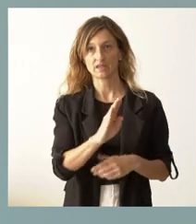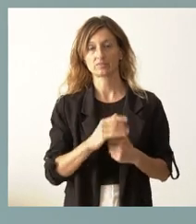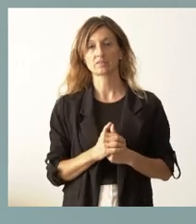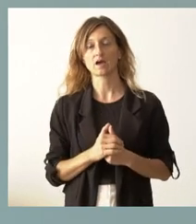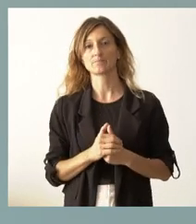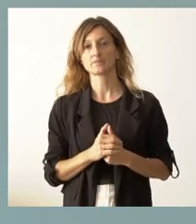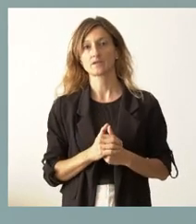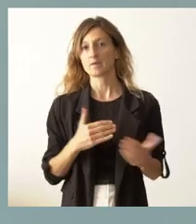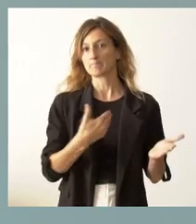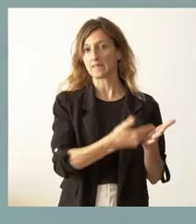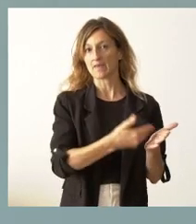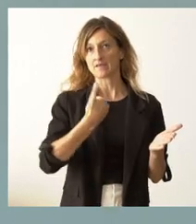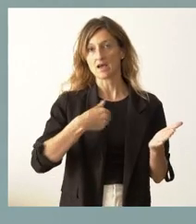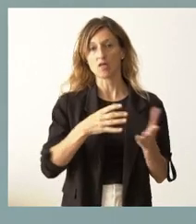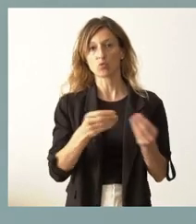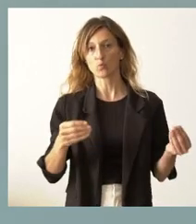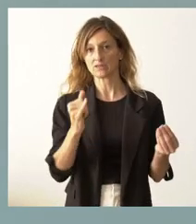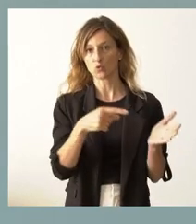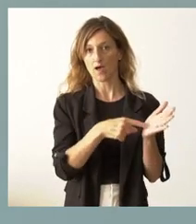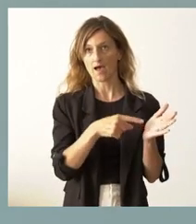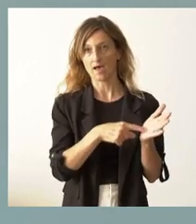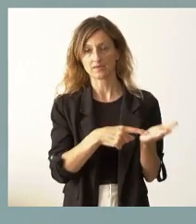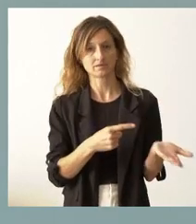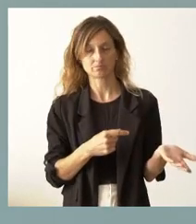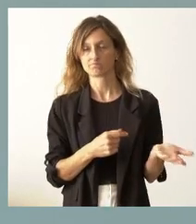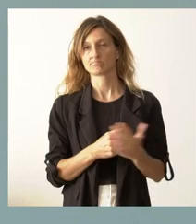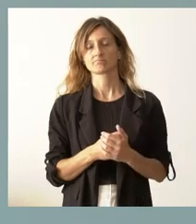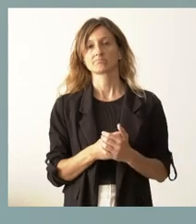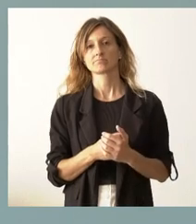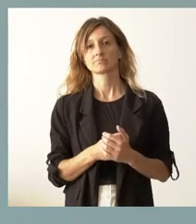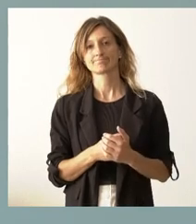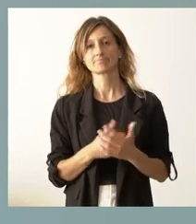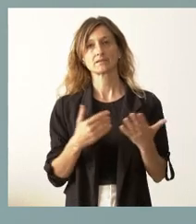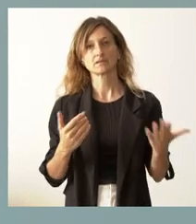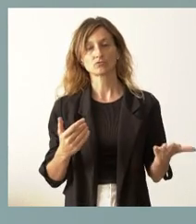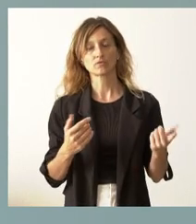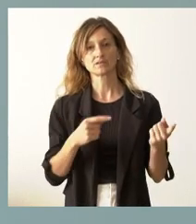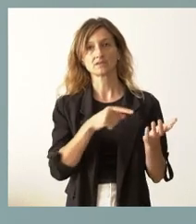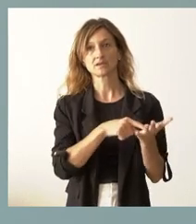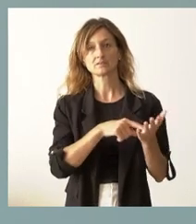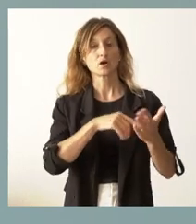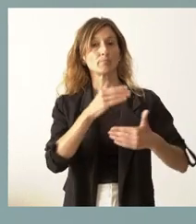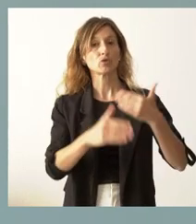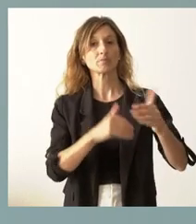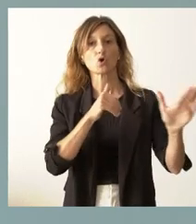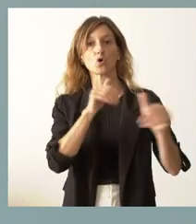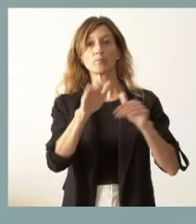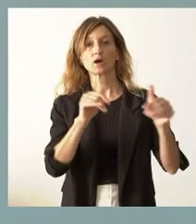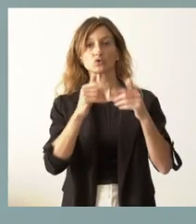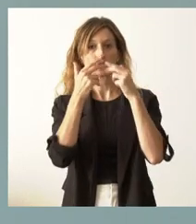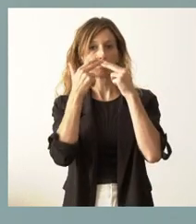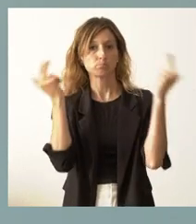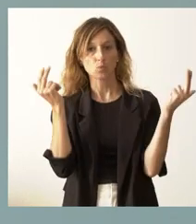y es la que viene en ese documento. Y, por tanto, nos liberaríamos de un procedimiento de convocatoria pública,